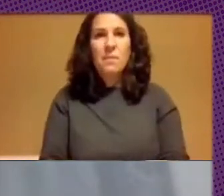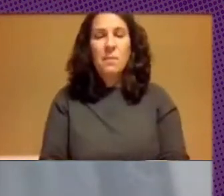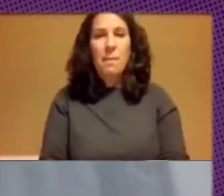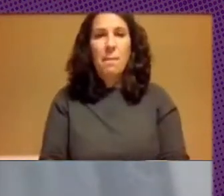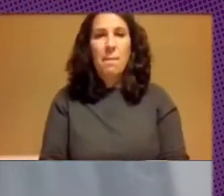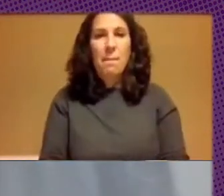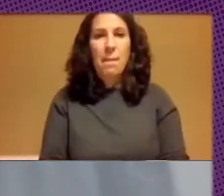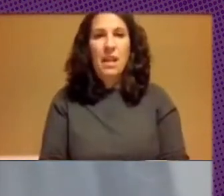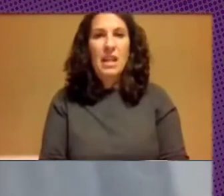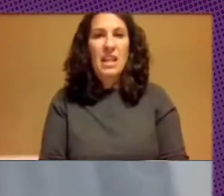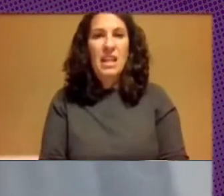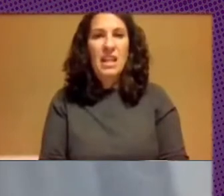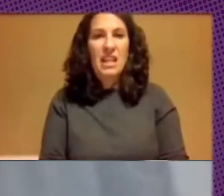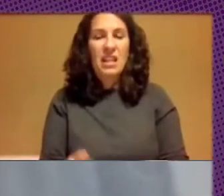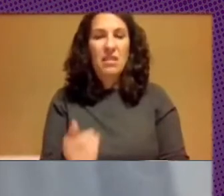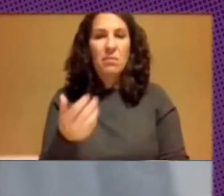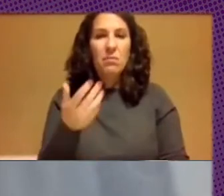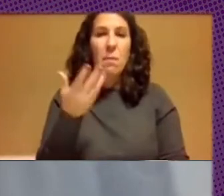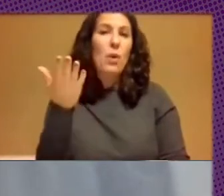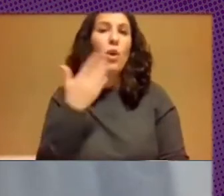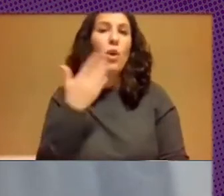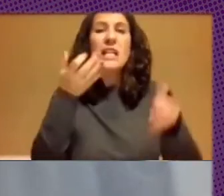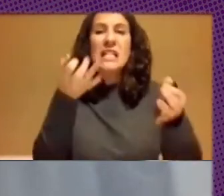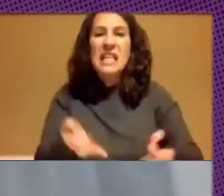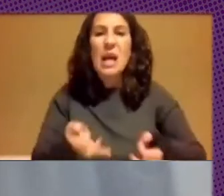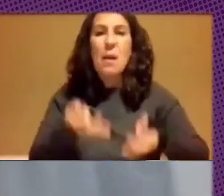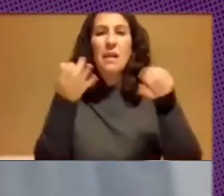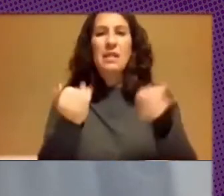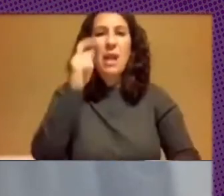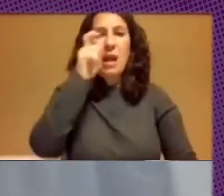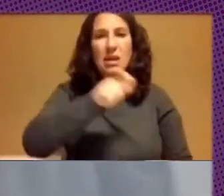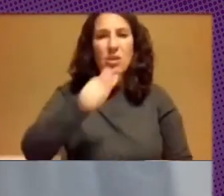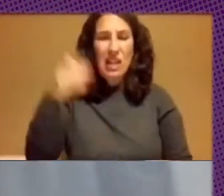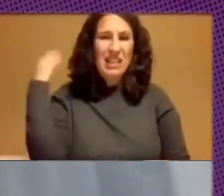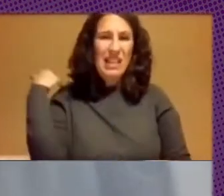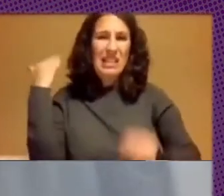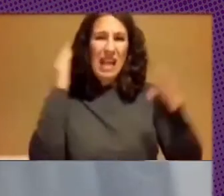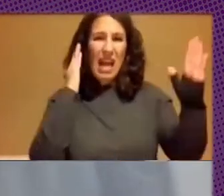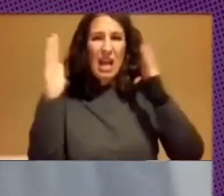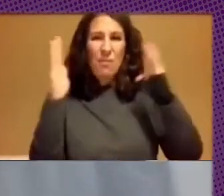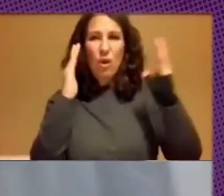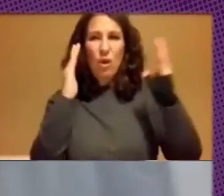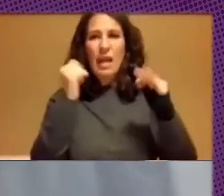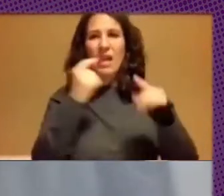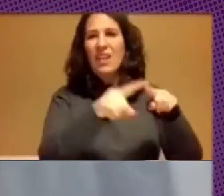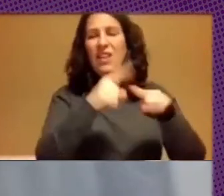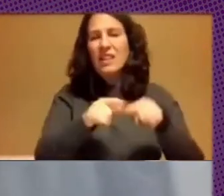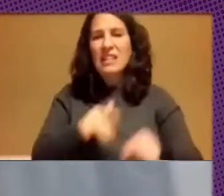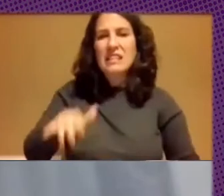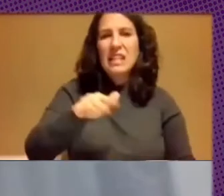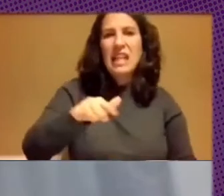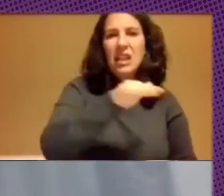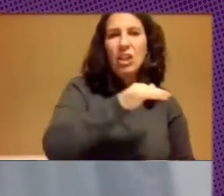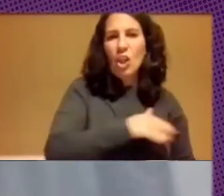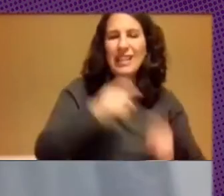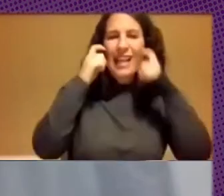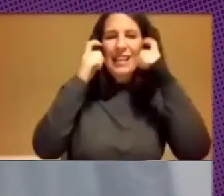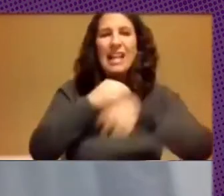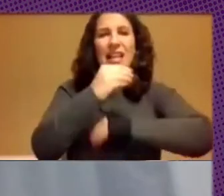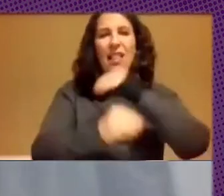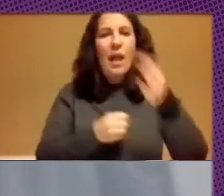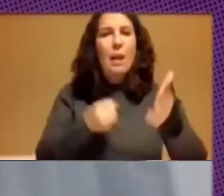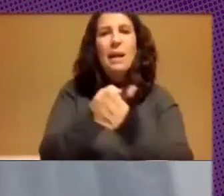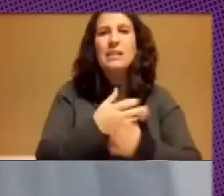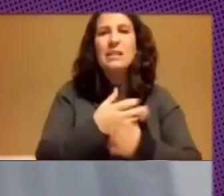y bueno, pero igual, siempre hay gente de aquella época que estamos en distintos lados tratando de hacer lo que podamos dentro de nuestro